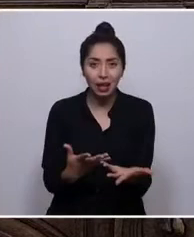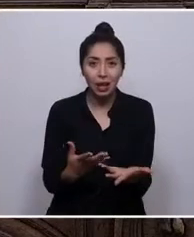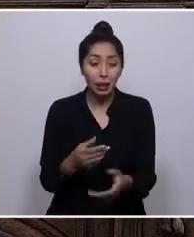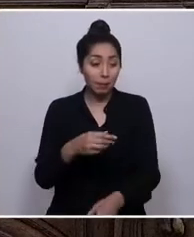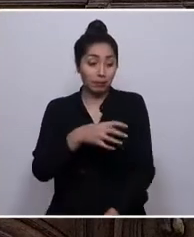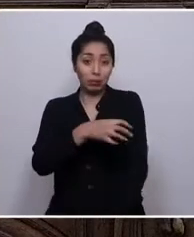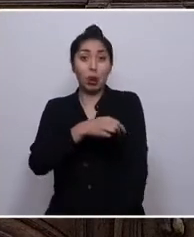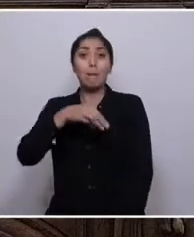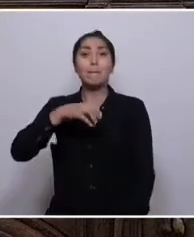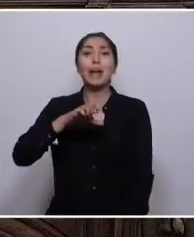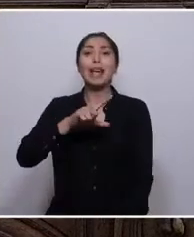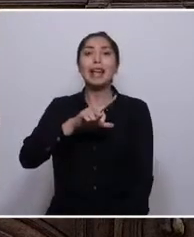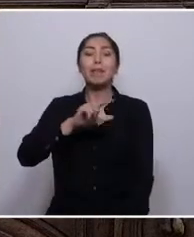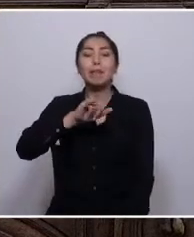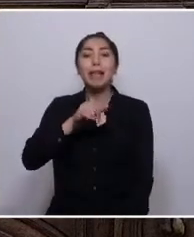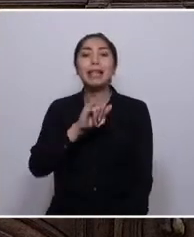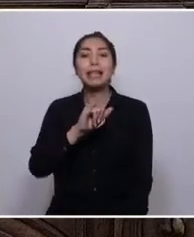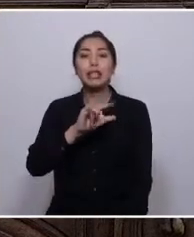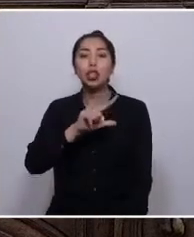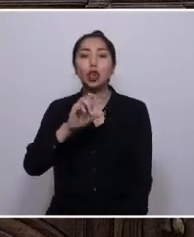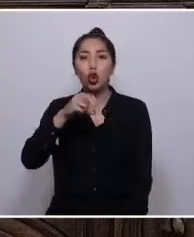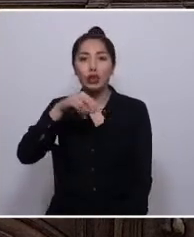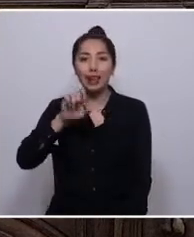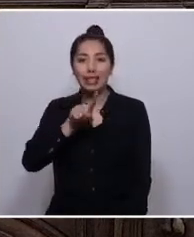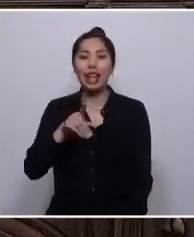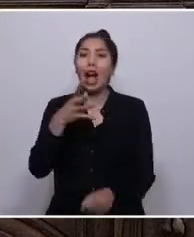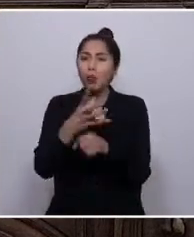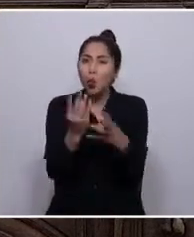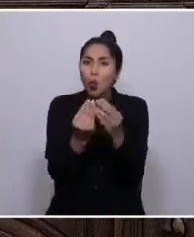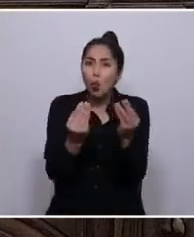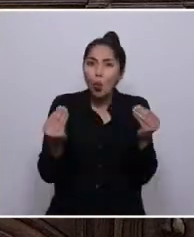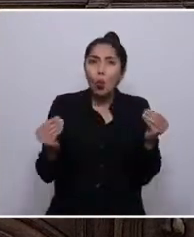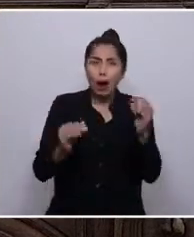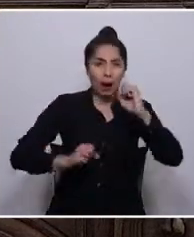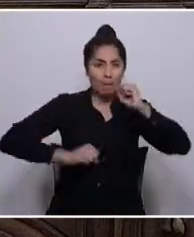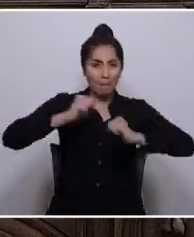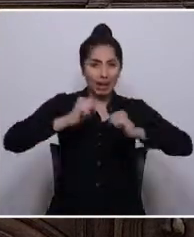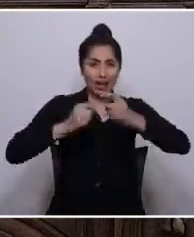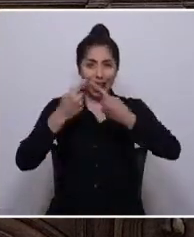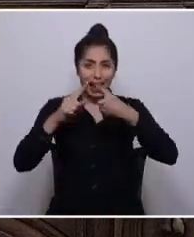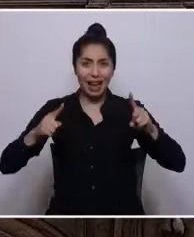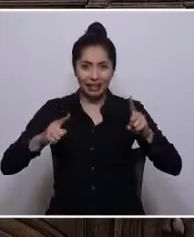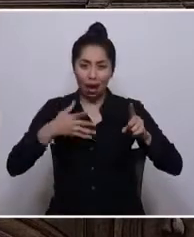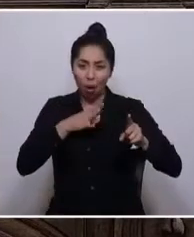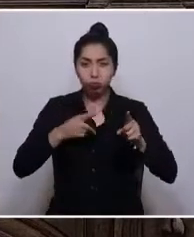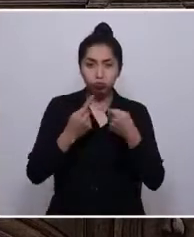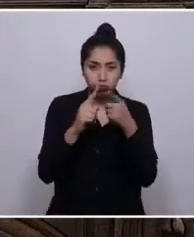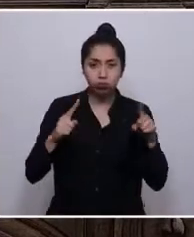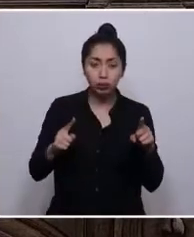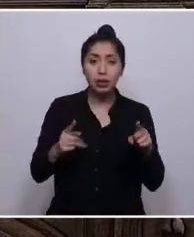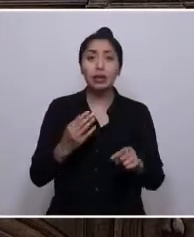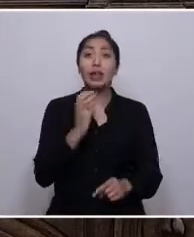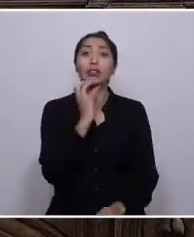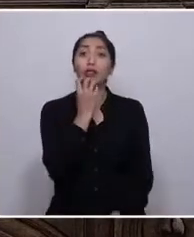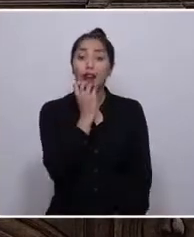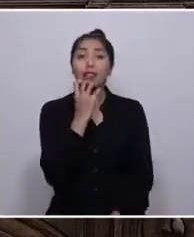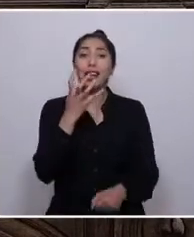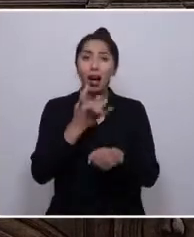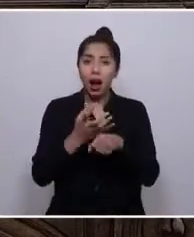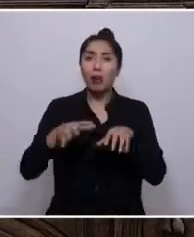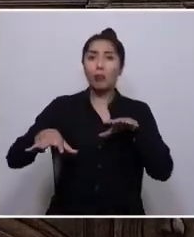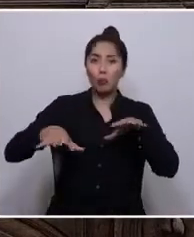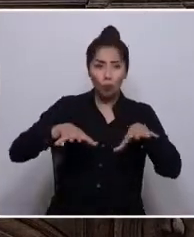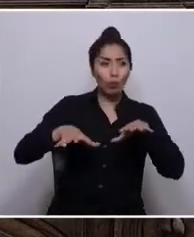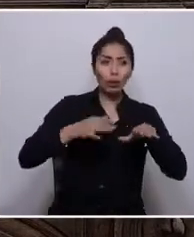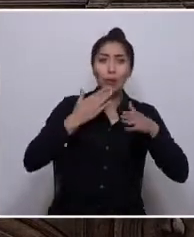termoléctricas, lo que ha destruido lo que era su hermosa bahía. Y en Antofagasta, el movimiento de cargas en el puerto